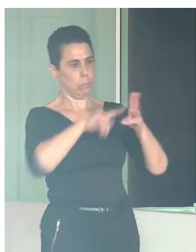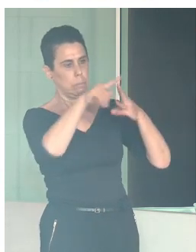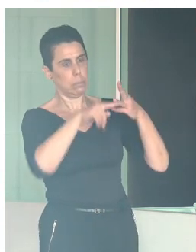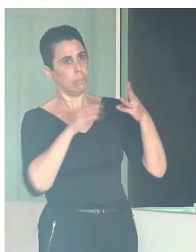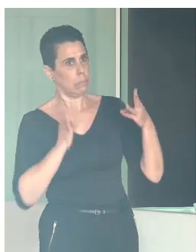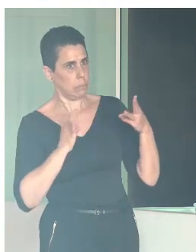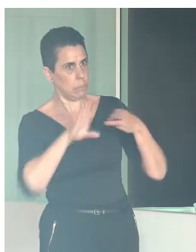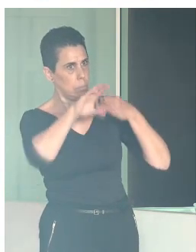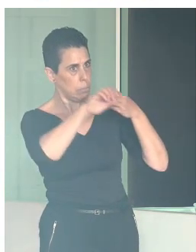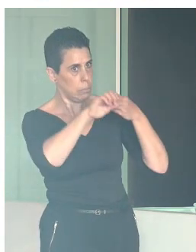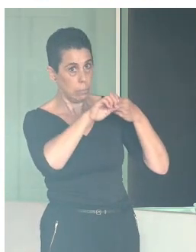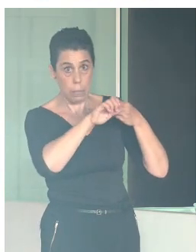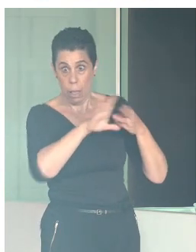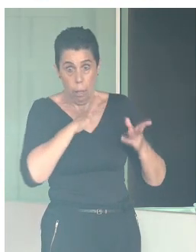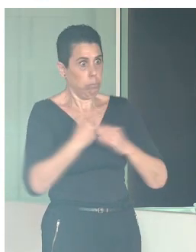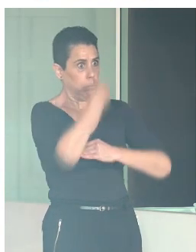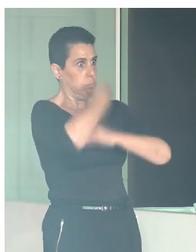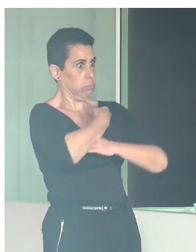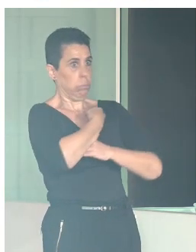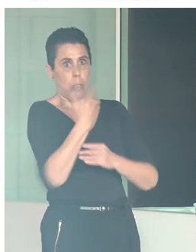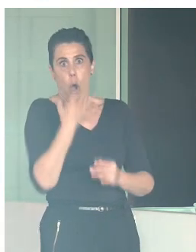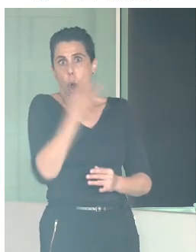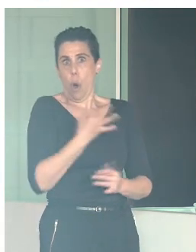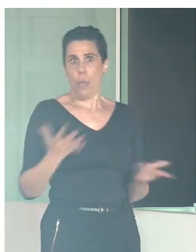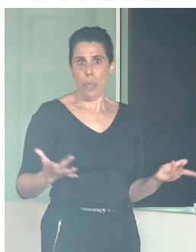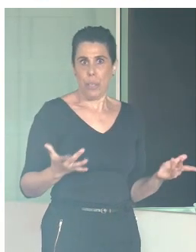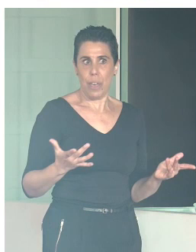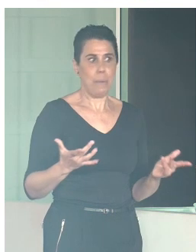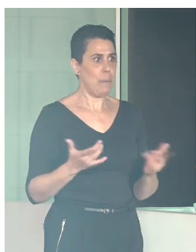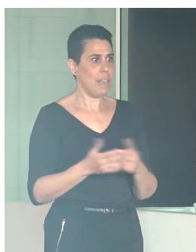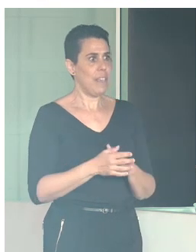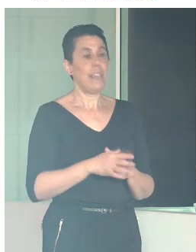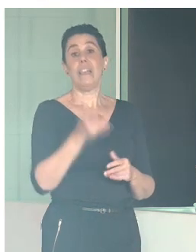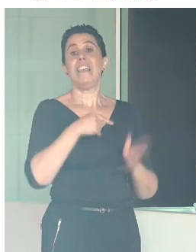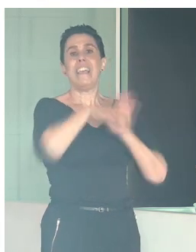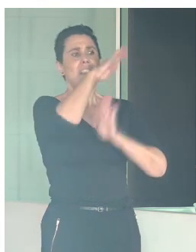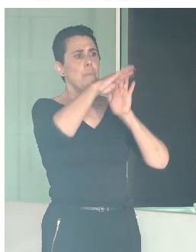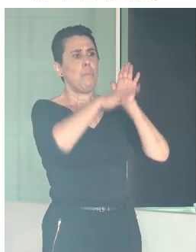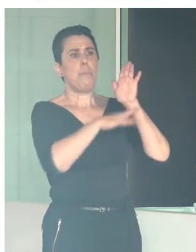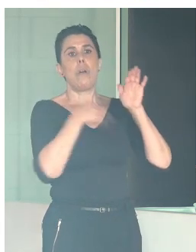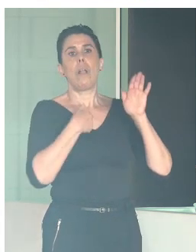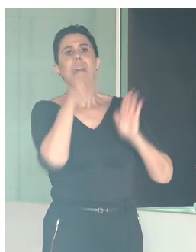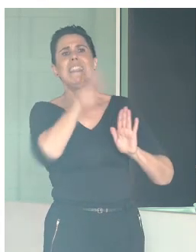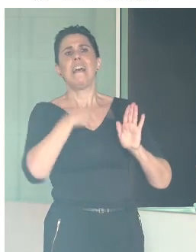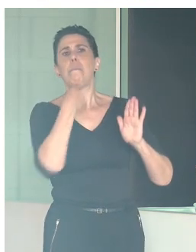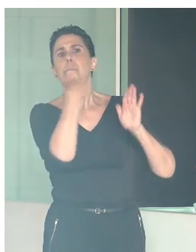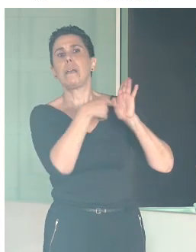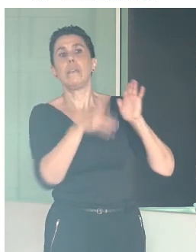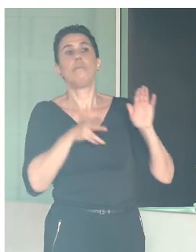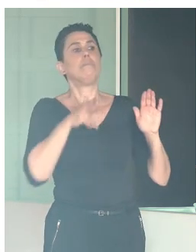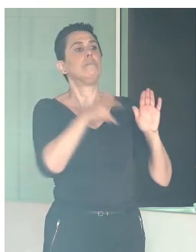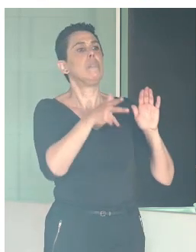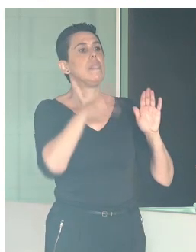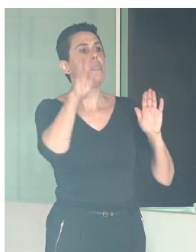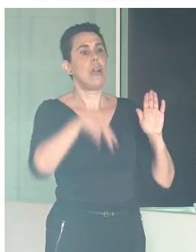tenemos el mandato por todas partes. Y como luego veremos en el programa, es que además es un derecho. Entonces, bueno,